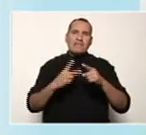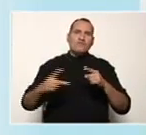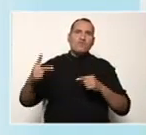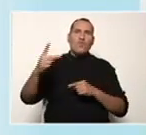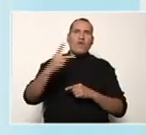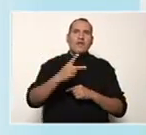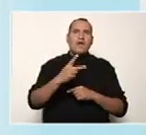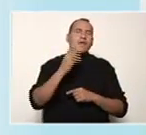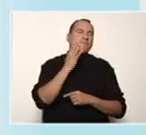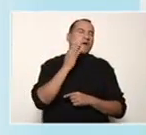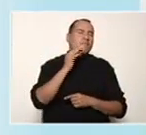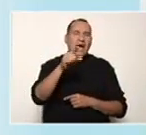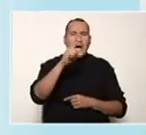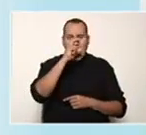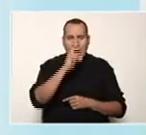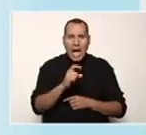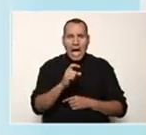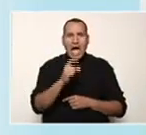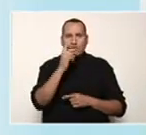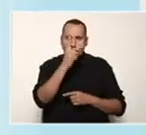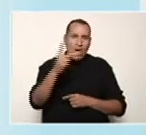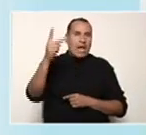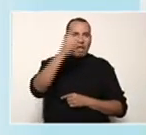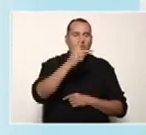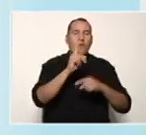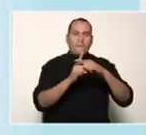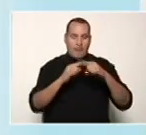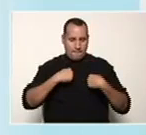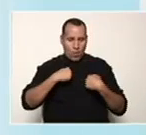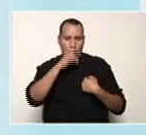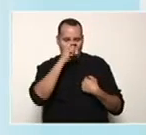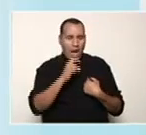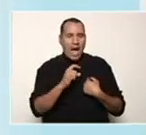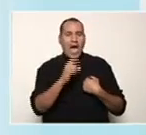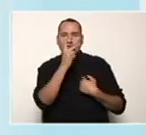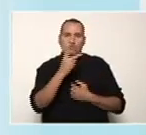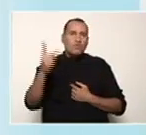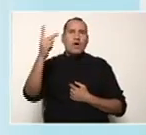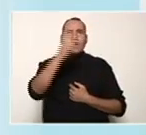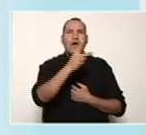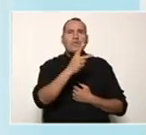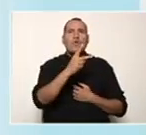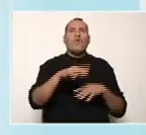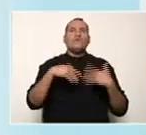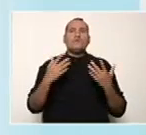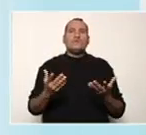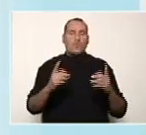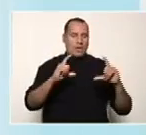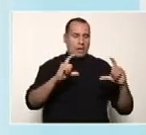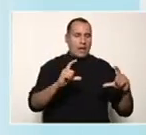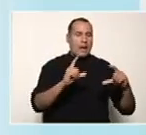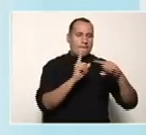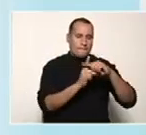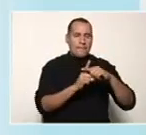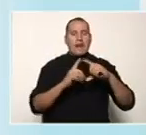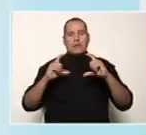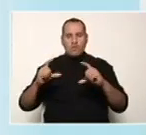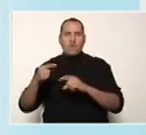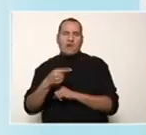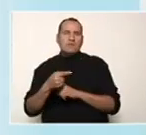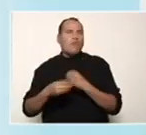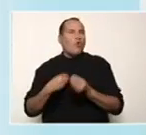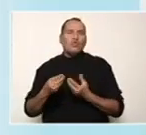la edad de tu mamá, más la edad tuya. Y me dices cuál es la conjugada de esa expresión.